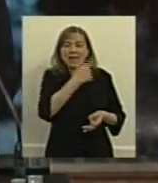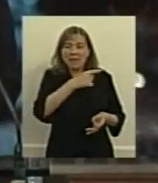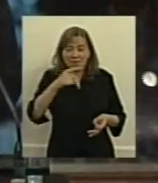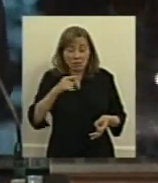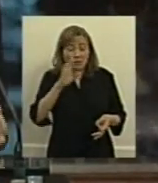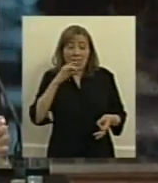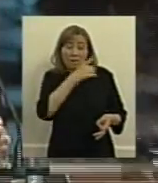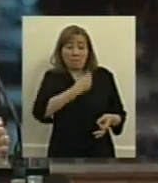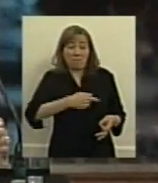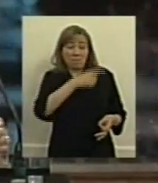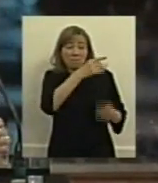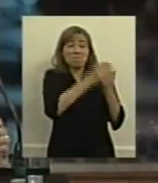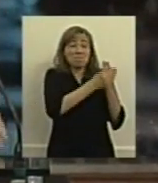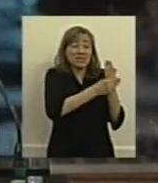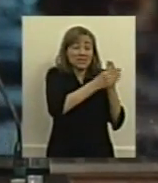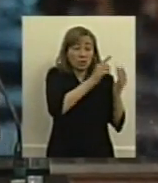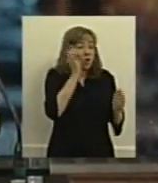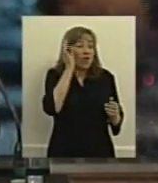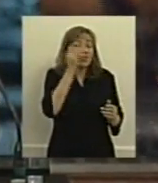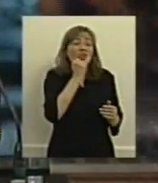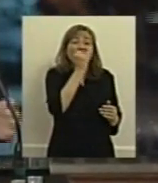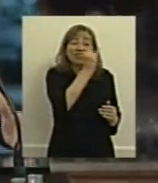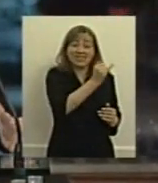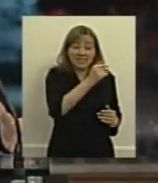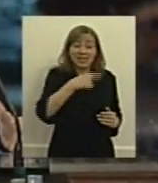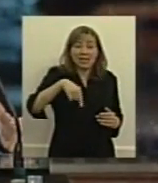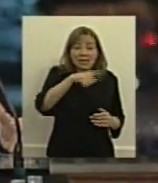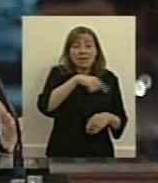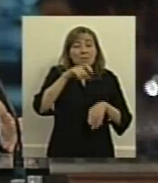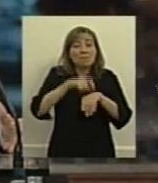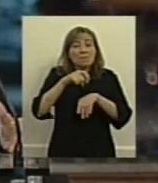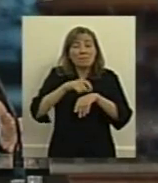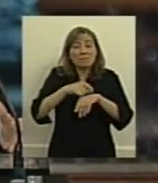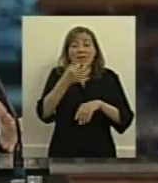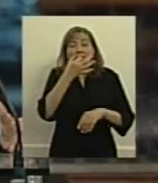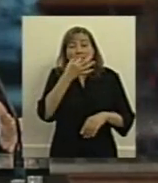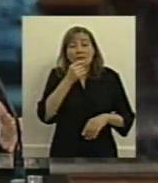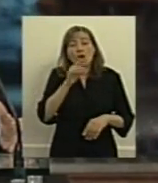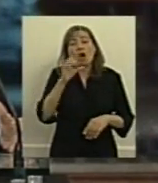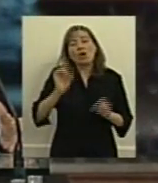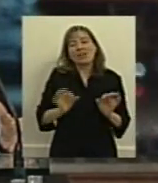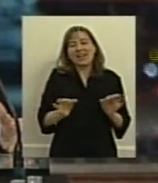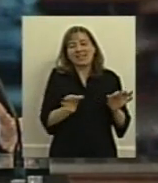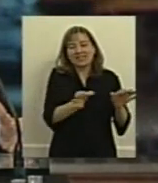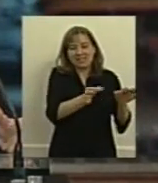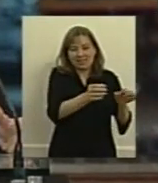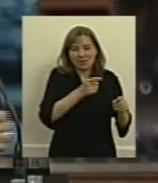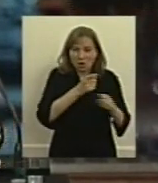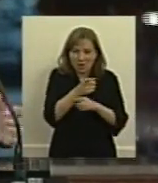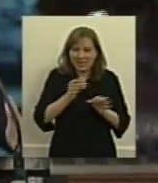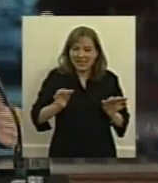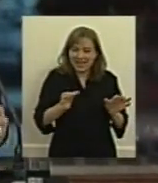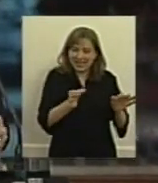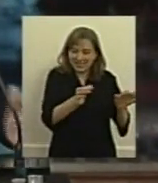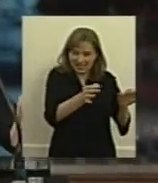dijo que era para los más valiosos pero quiero aclarar que es para los oncológicos o sea todos los productos medicinales que tienen que ver